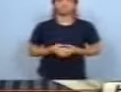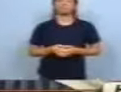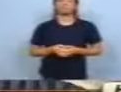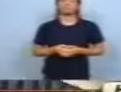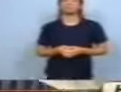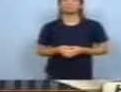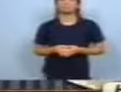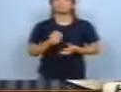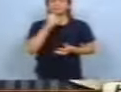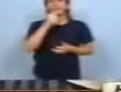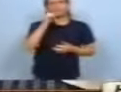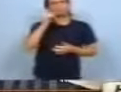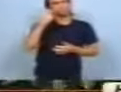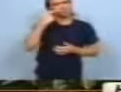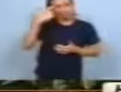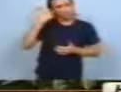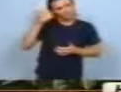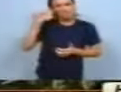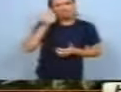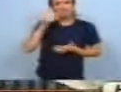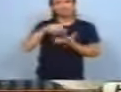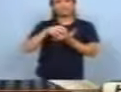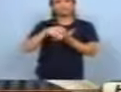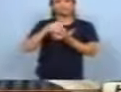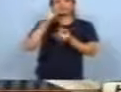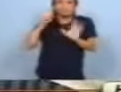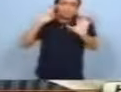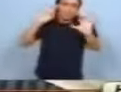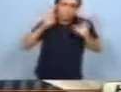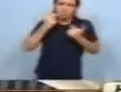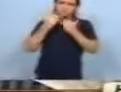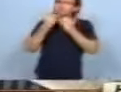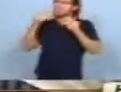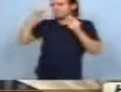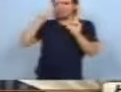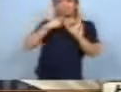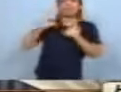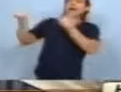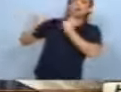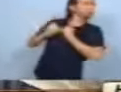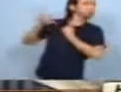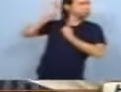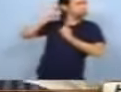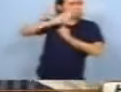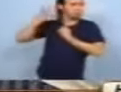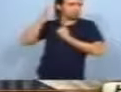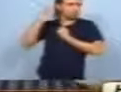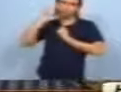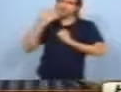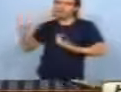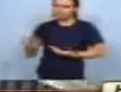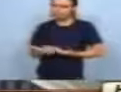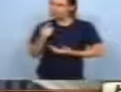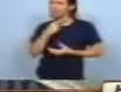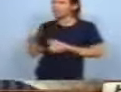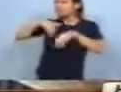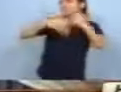¿conocías ese nombre? Sí, sí, sí, sí, yo sabía. ¿Qué era para vos Medorek? Nada, nada, porque yo no quería saber ni que me hable, porque yo no quería que eso se